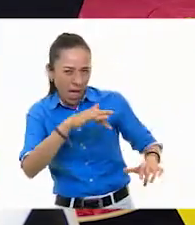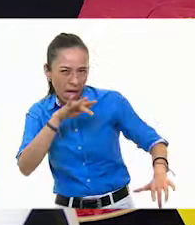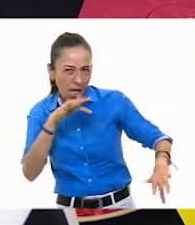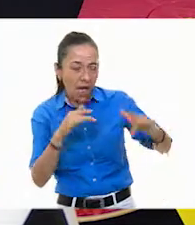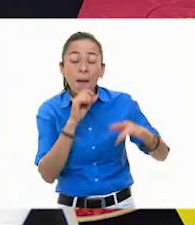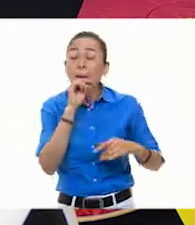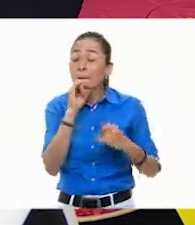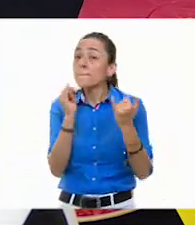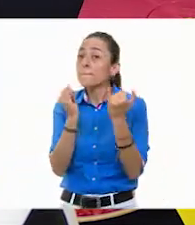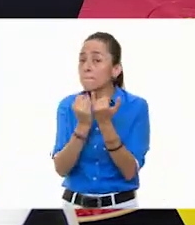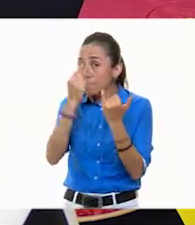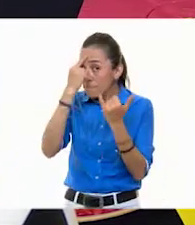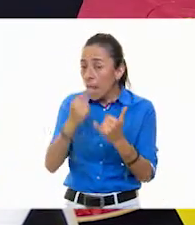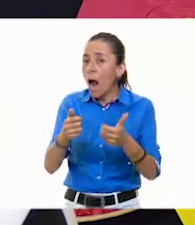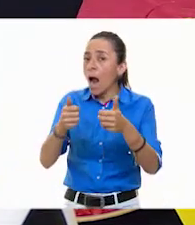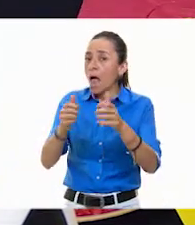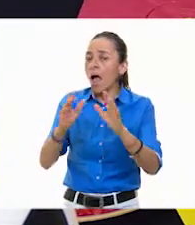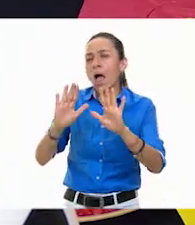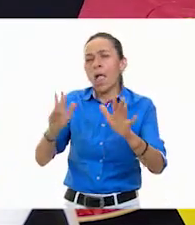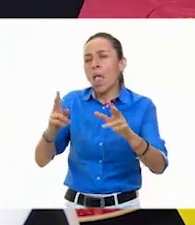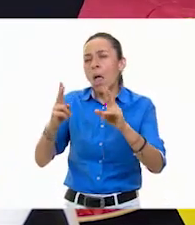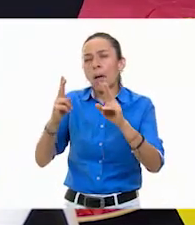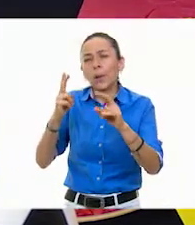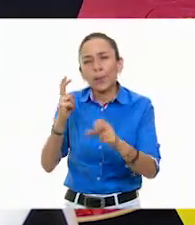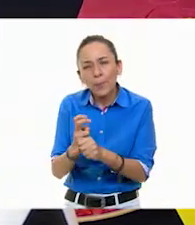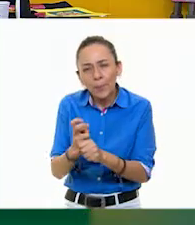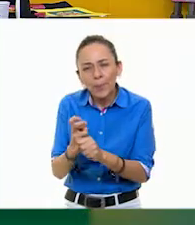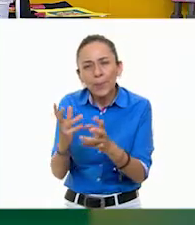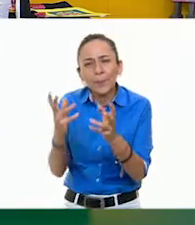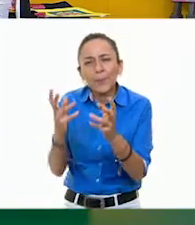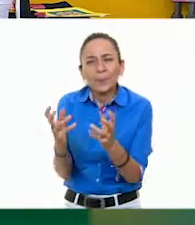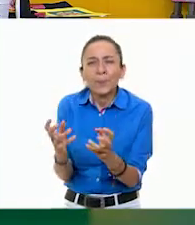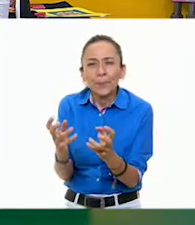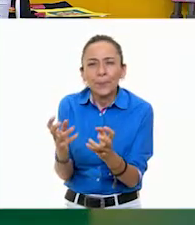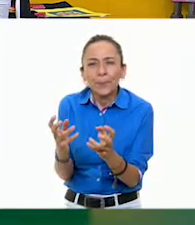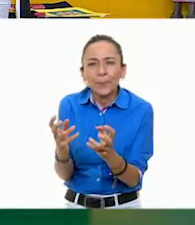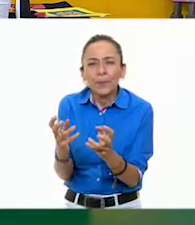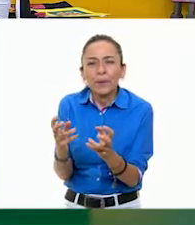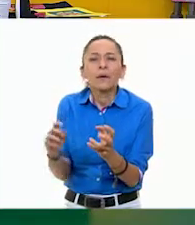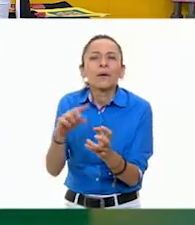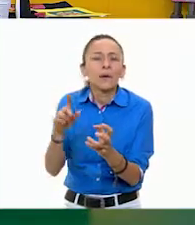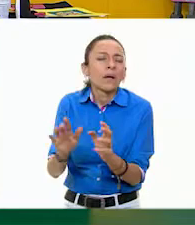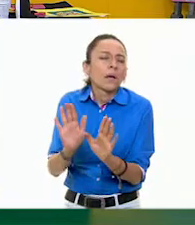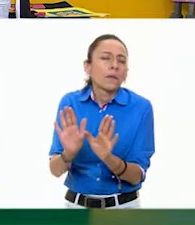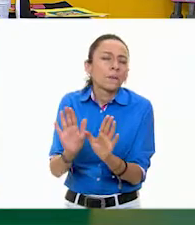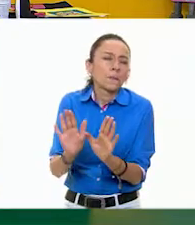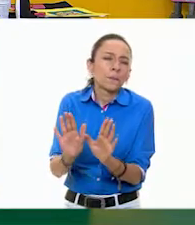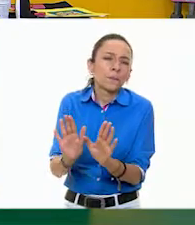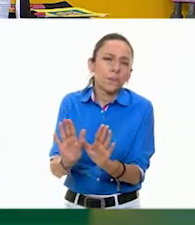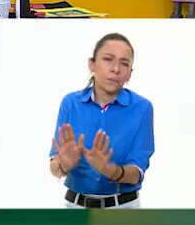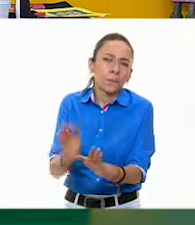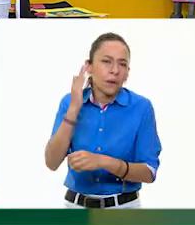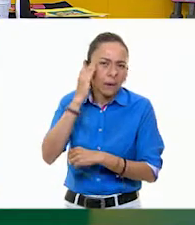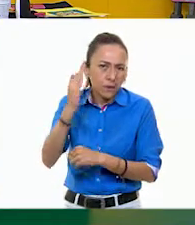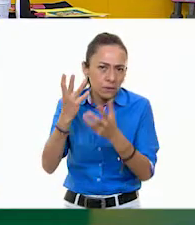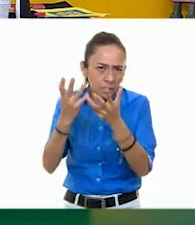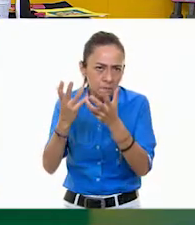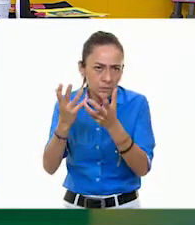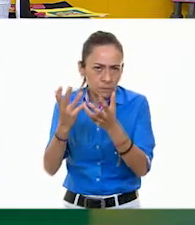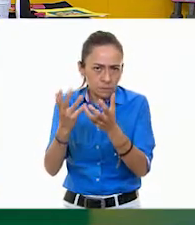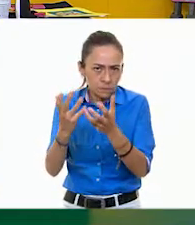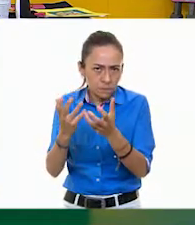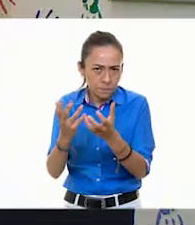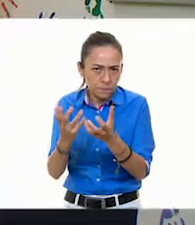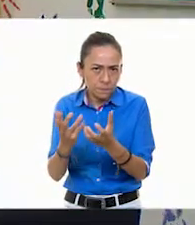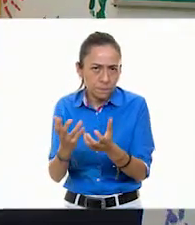darle brillo. Una vez que ya concluyamos, pues déjenlo secar, de tal manera que va quedando así, y